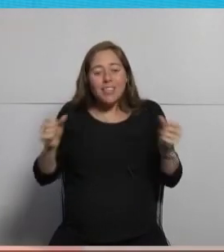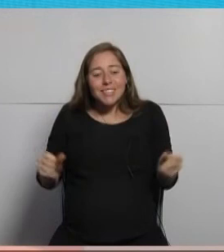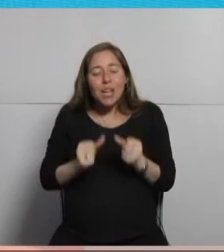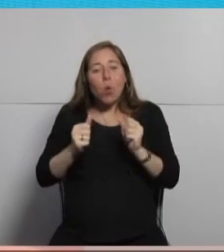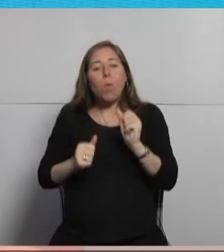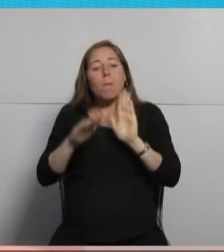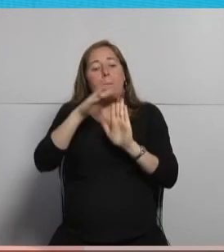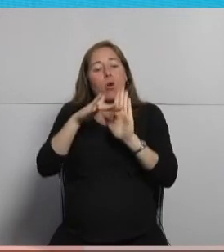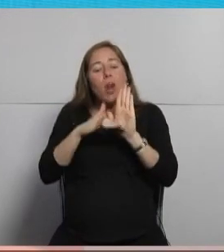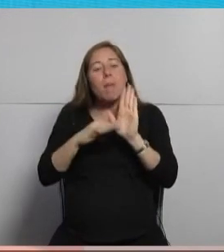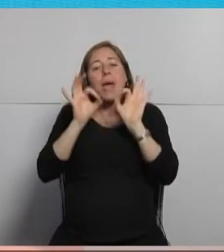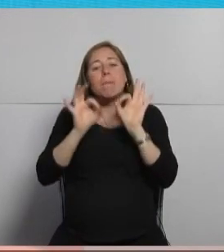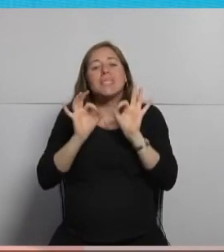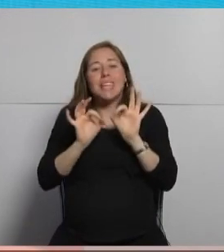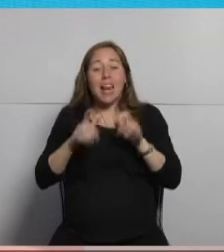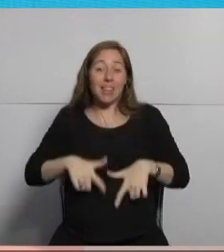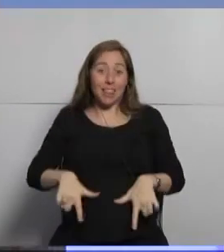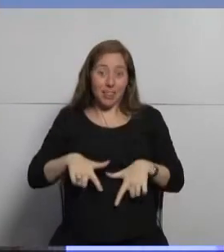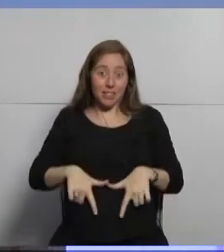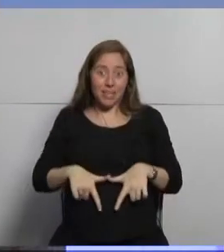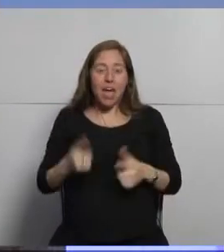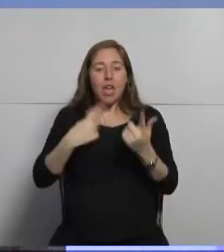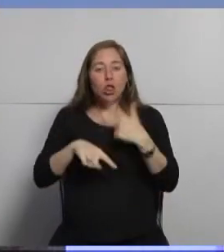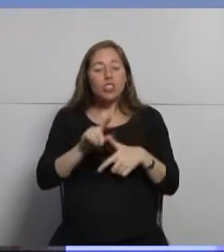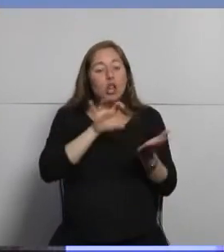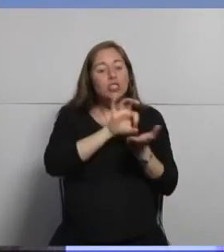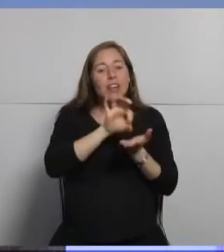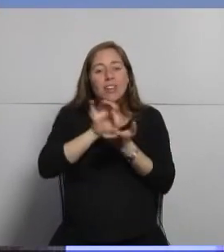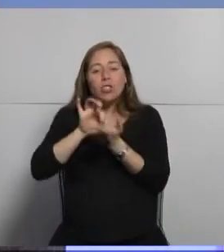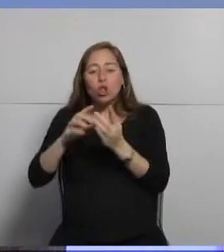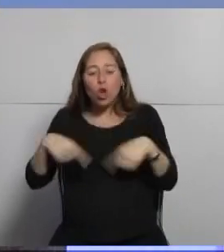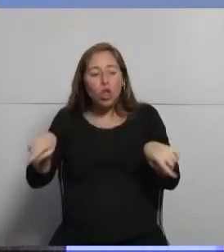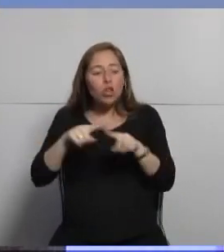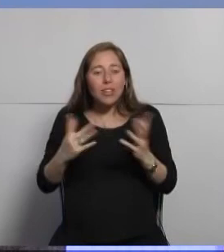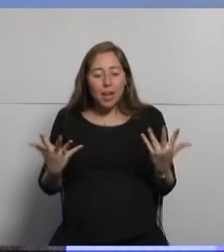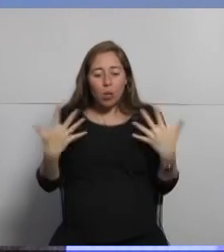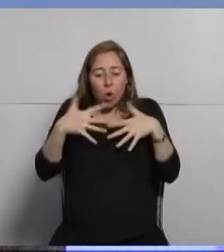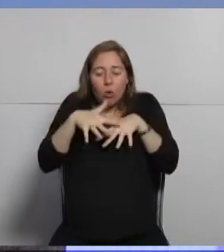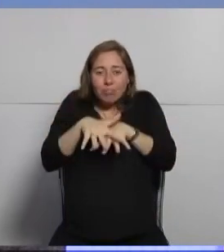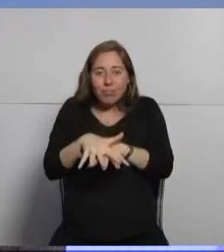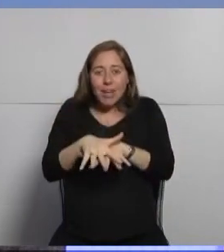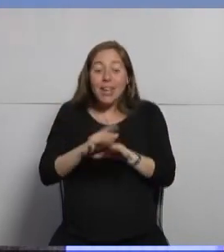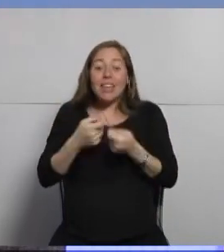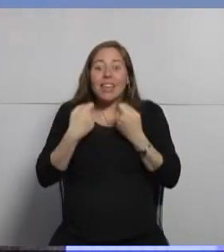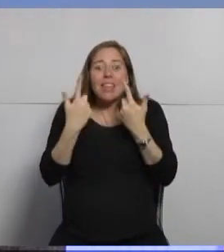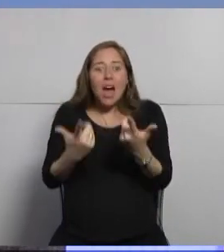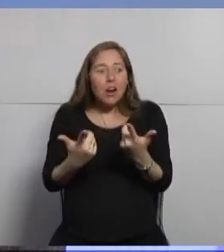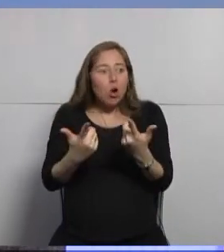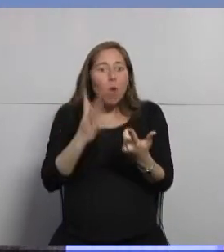que bueno haya mejor integración en los servicios de la intendencia y poder prestar ese servicio hacia